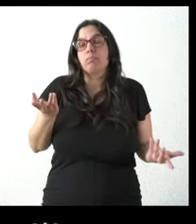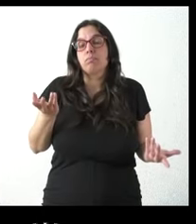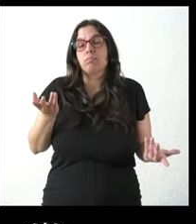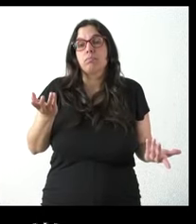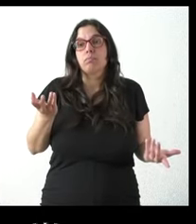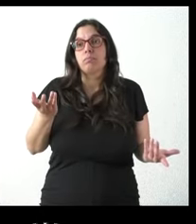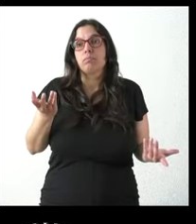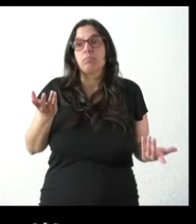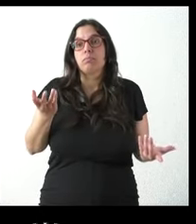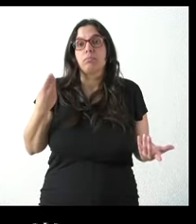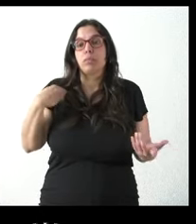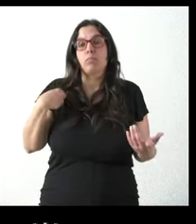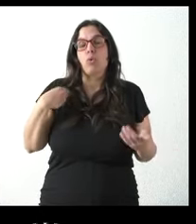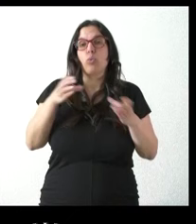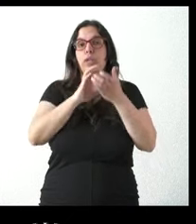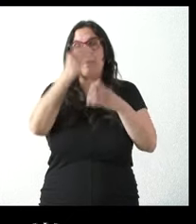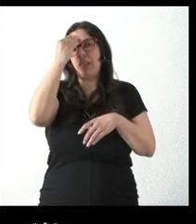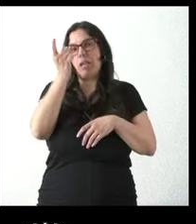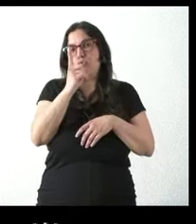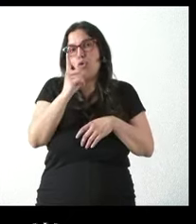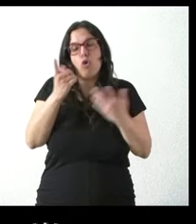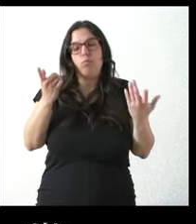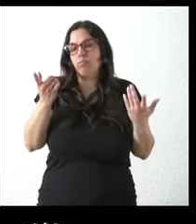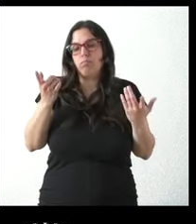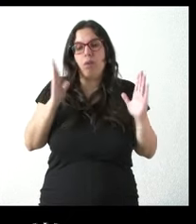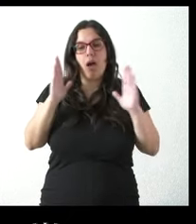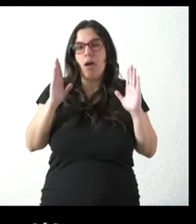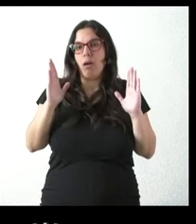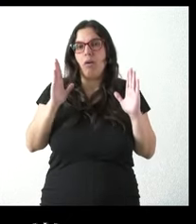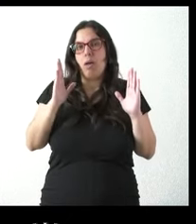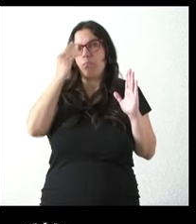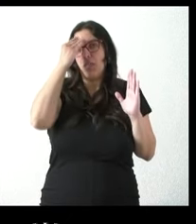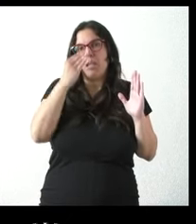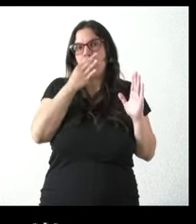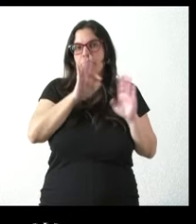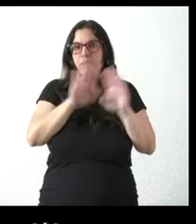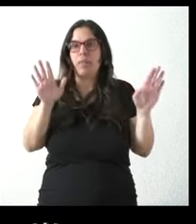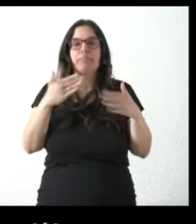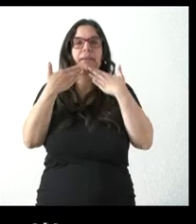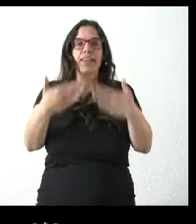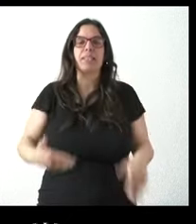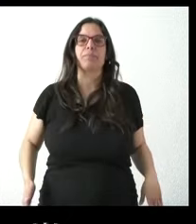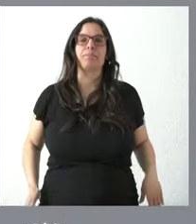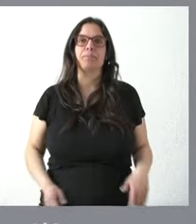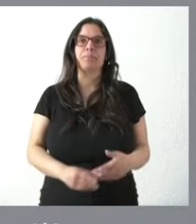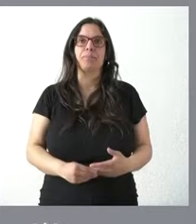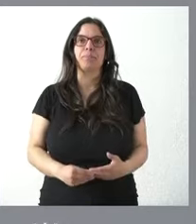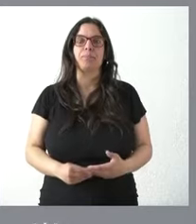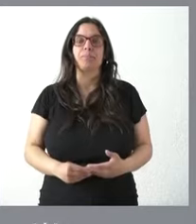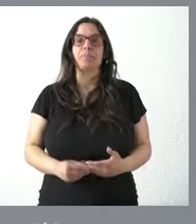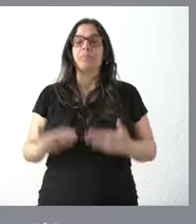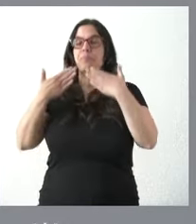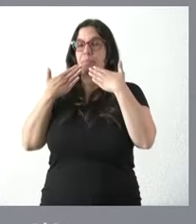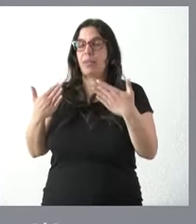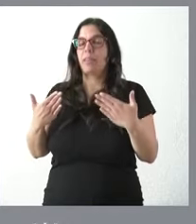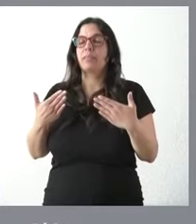cosas que la Junta no valora ahora mismo y que el Gobierno autonómico está por descartado nada más gracias Pues muchas